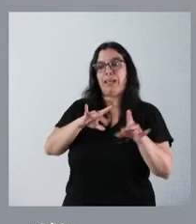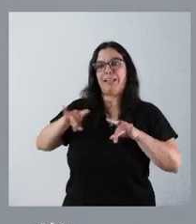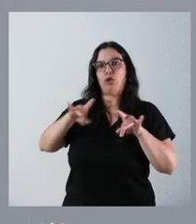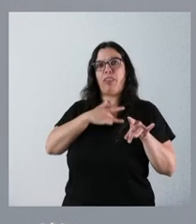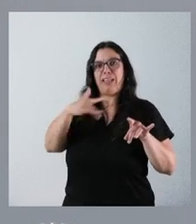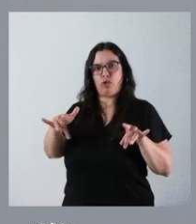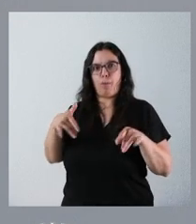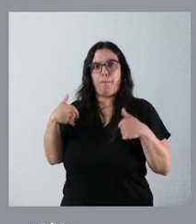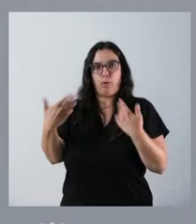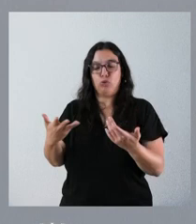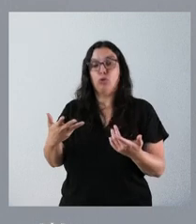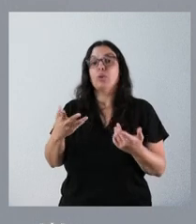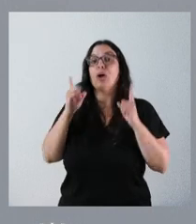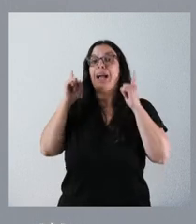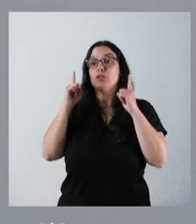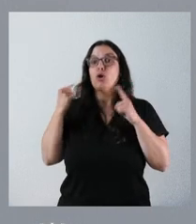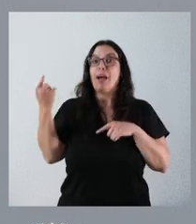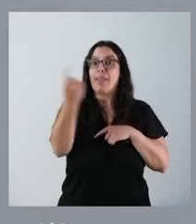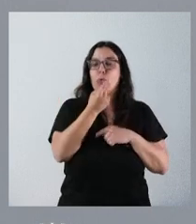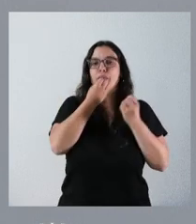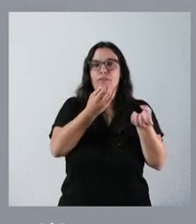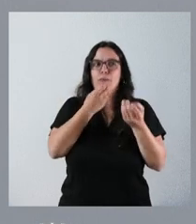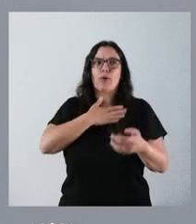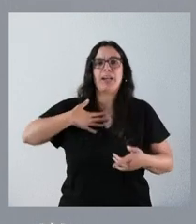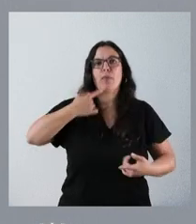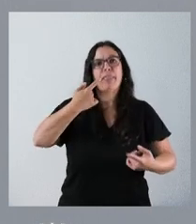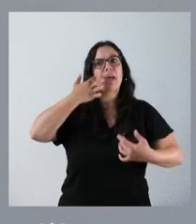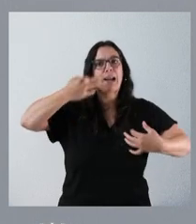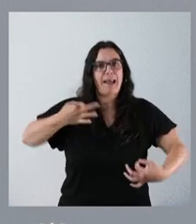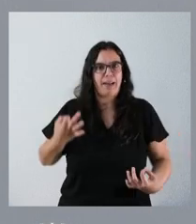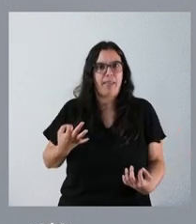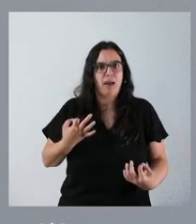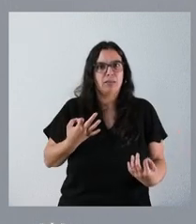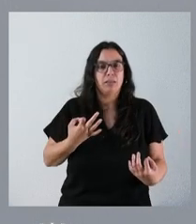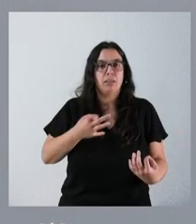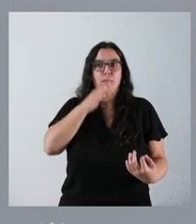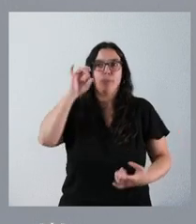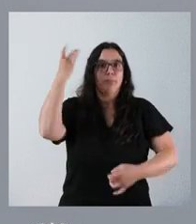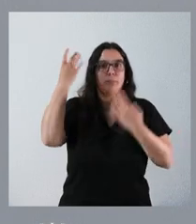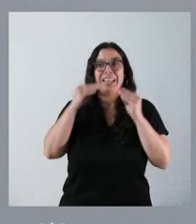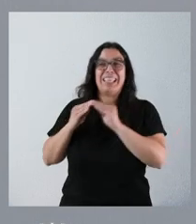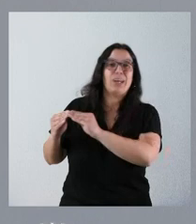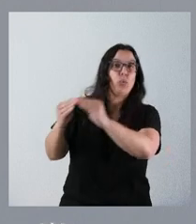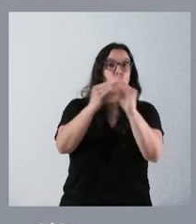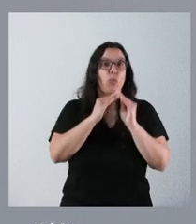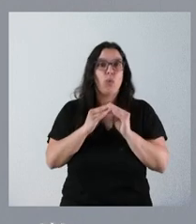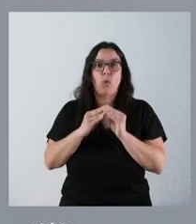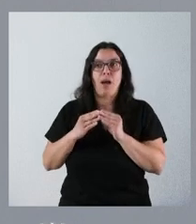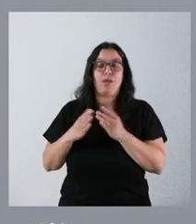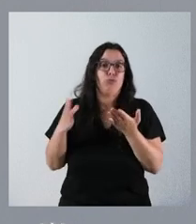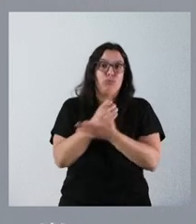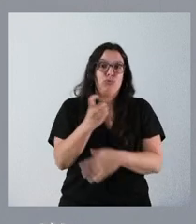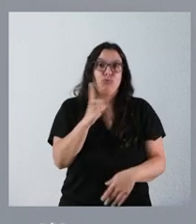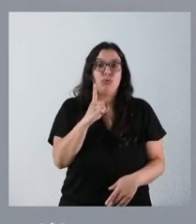informando caso por caso, porque será cada uno de los casos. Si queremos ser realistas y de detalle, así será, porque no va a ser homogéneo para todos ellos, porque tampoco